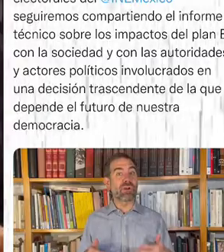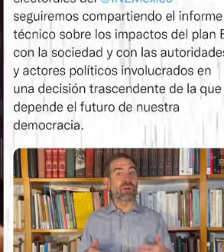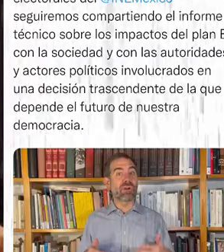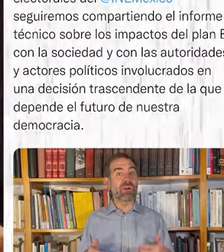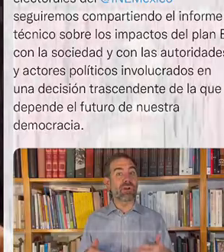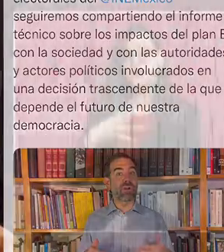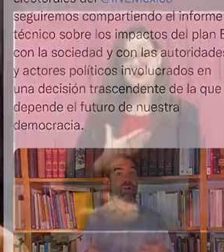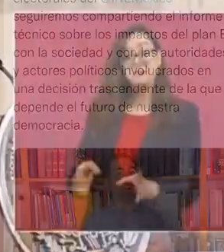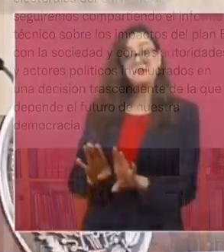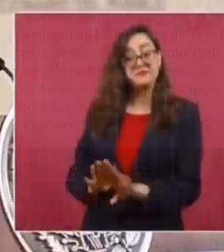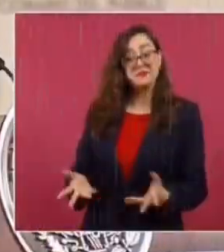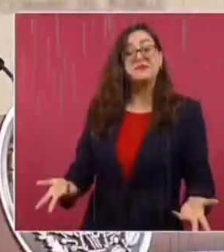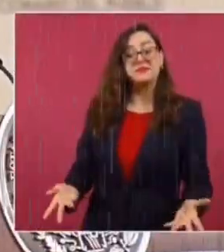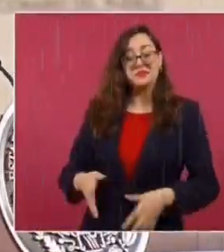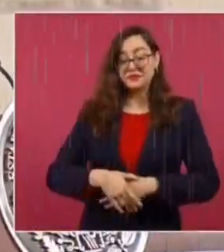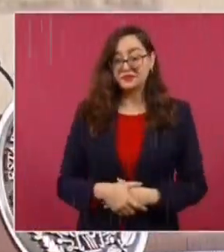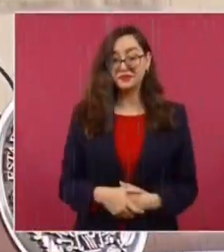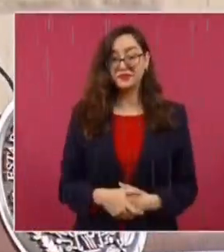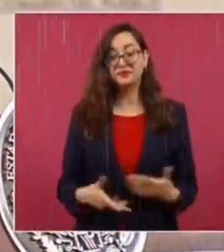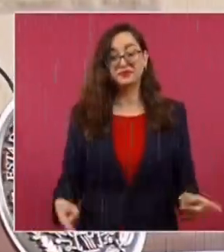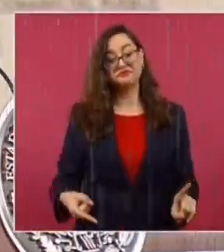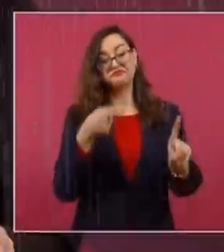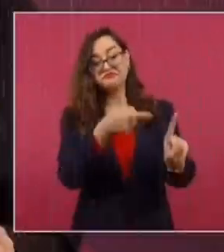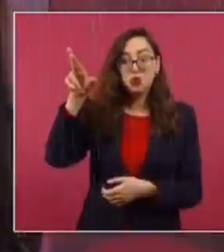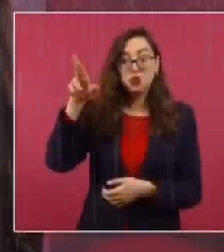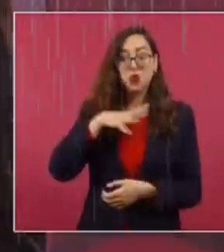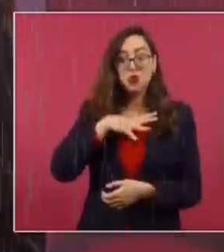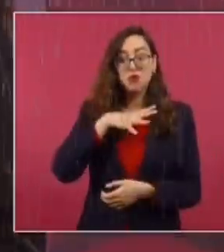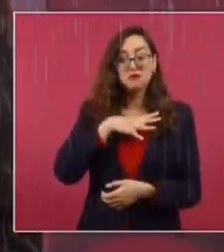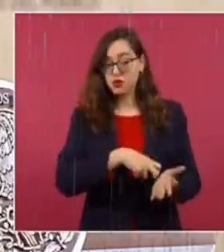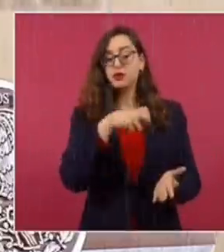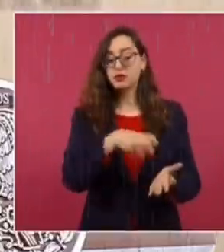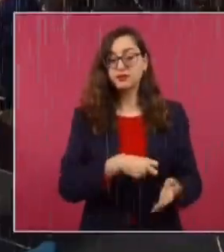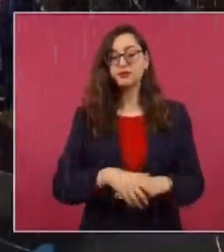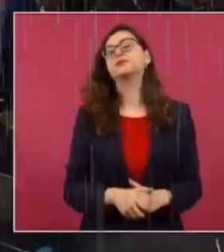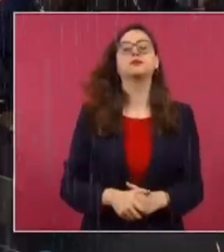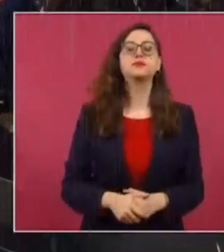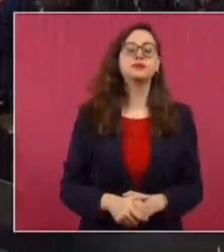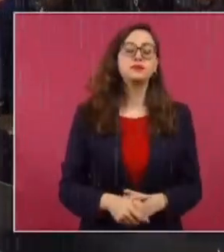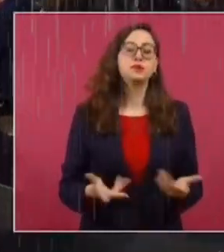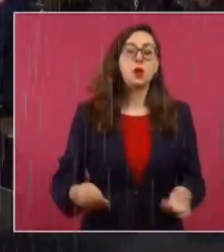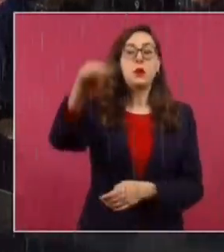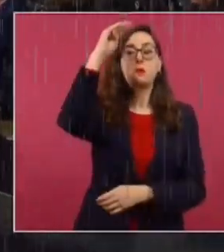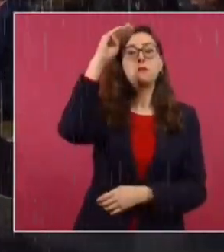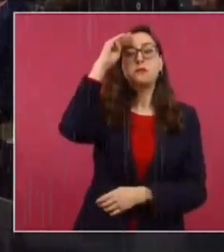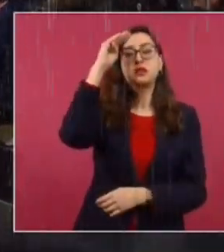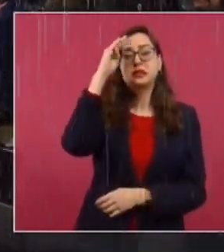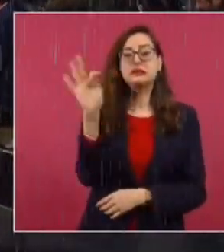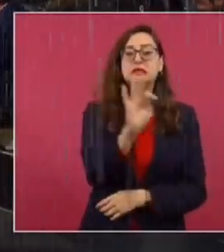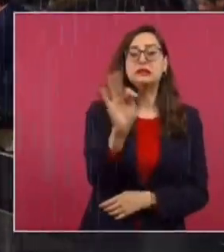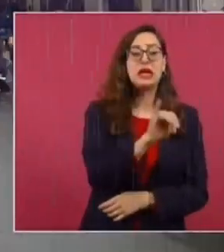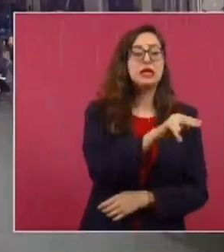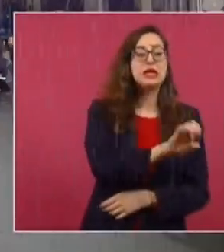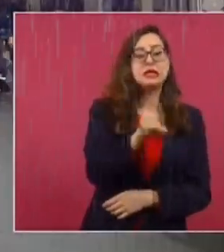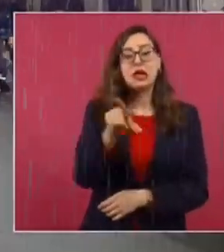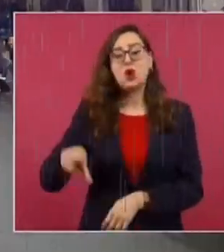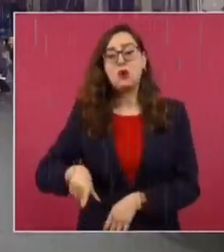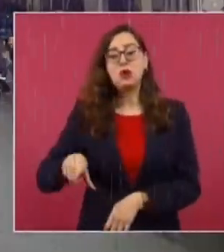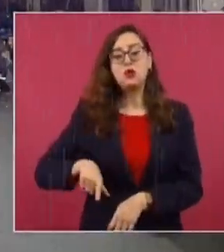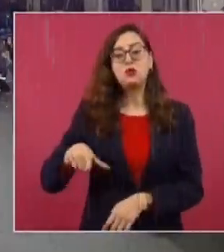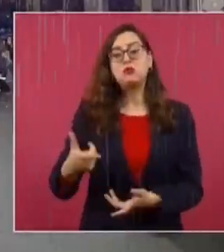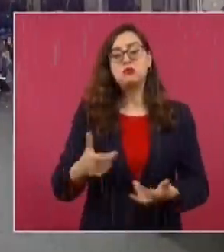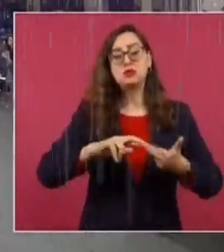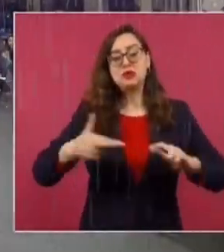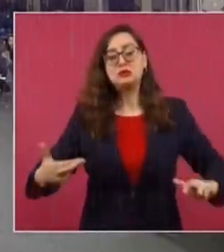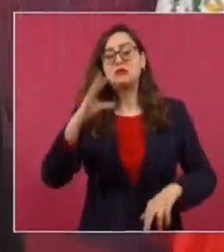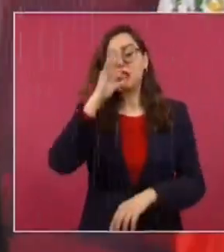no tiene ideales, no tiene principios. Es un racista. ¿Cree que sí hubo algún punto de inflexión en esta relación que se tiene con el INE y directamente con Córdoba?